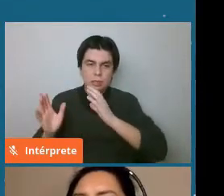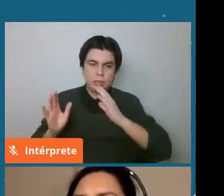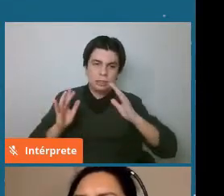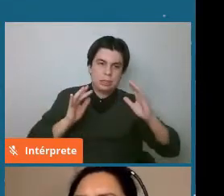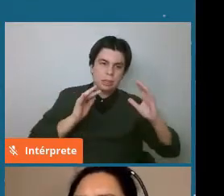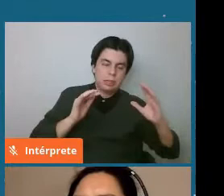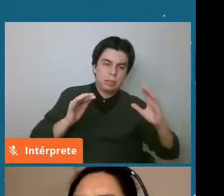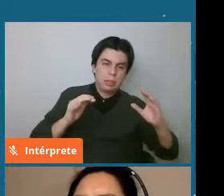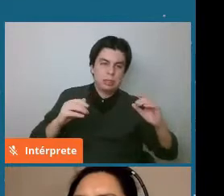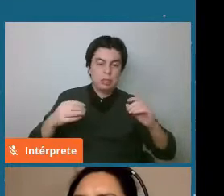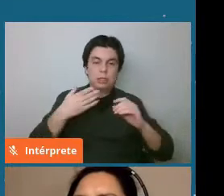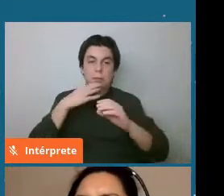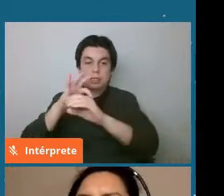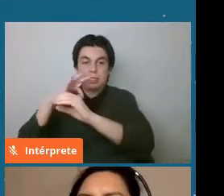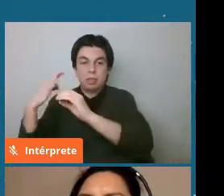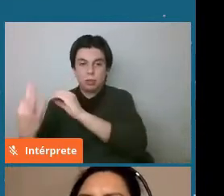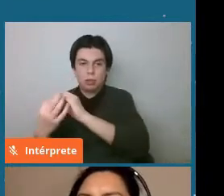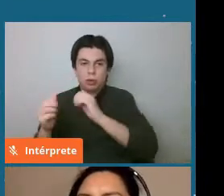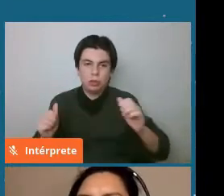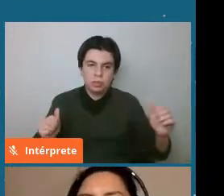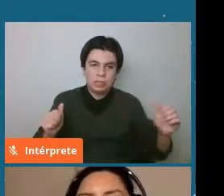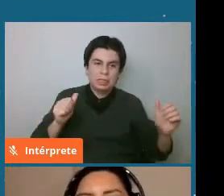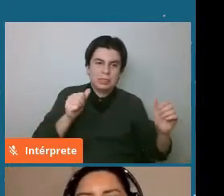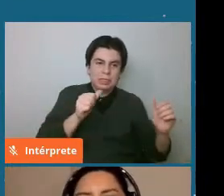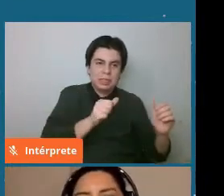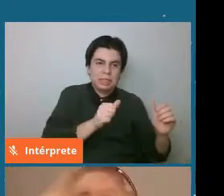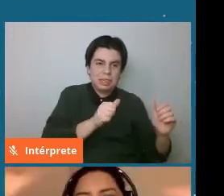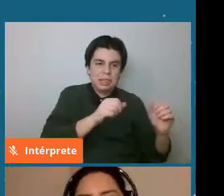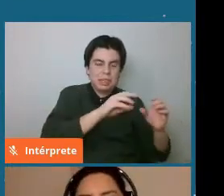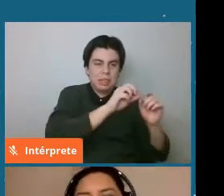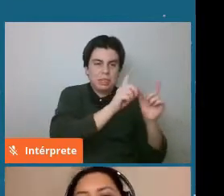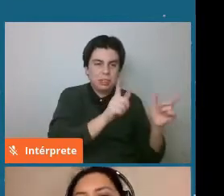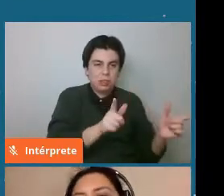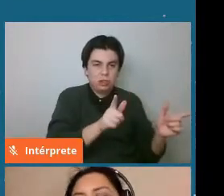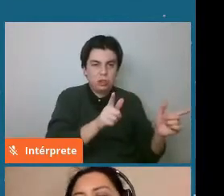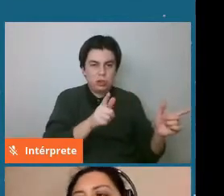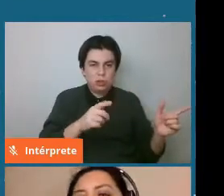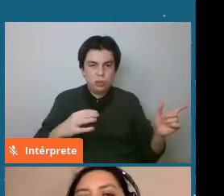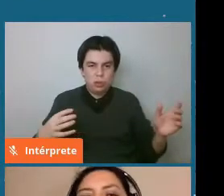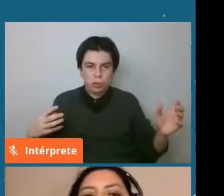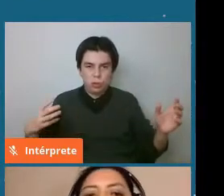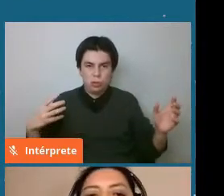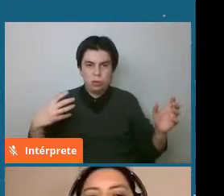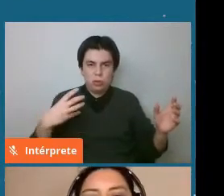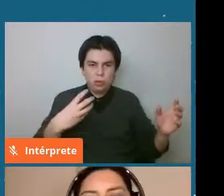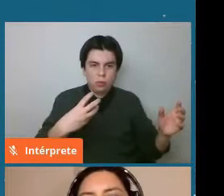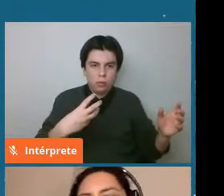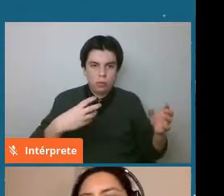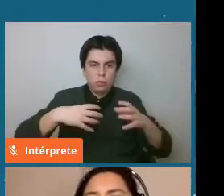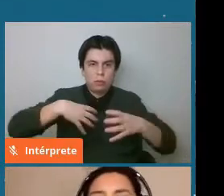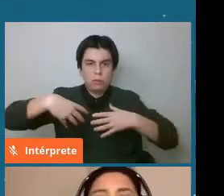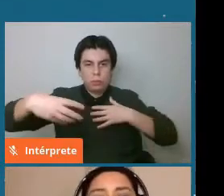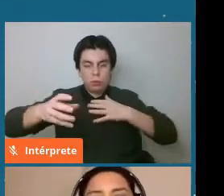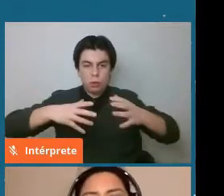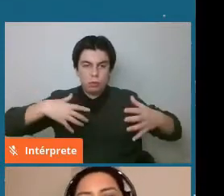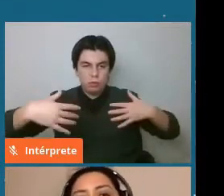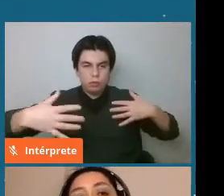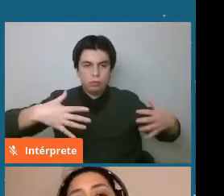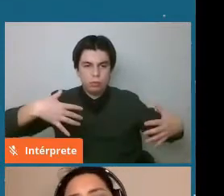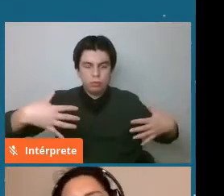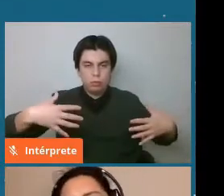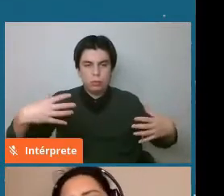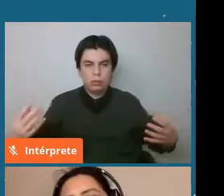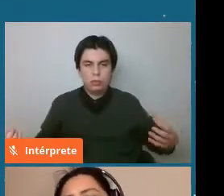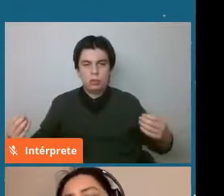y ese ese movimiento gravitacional genera que se disperse mucho del material y que se mezcla entonces lo de baja